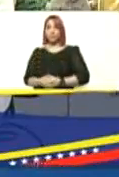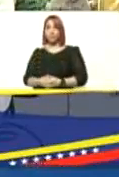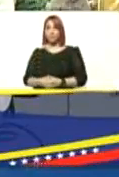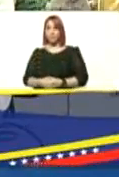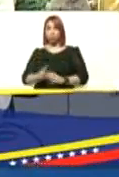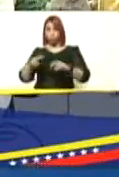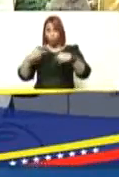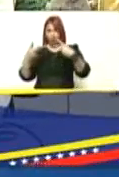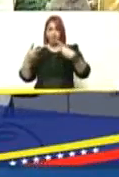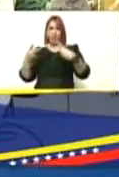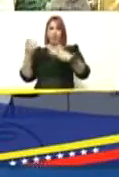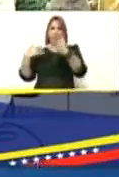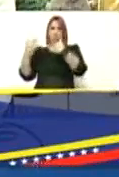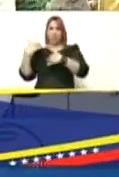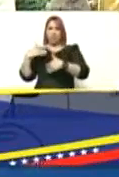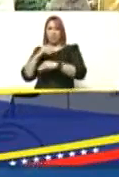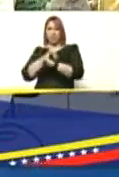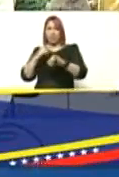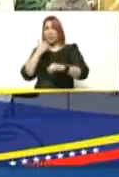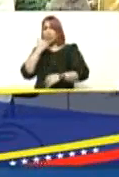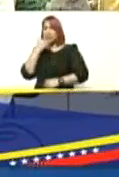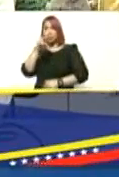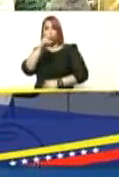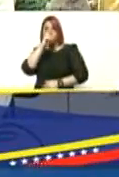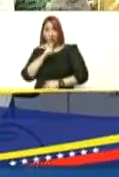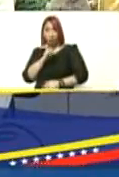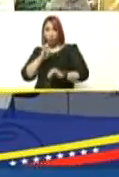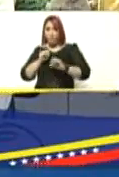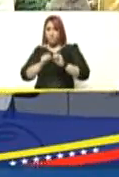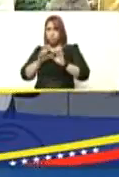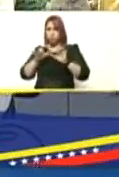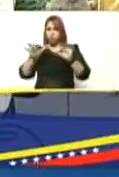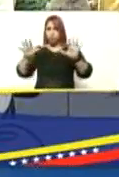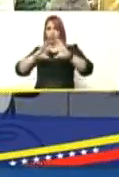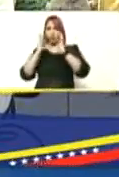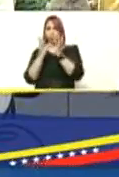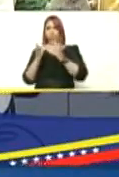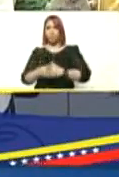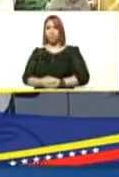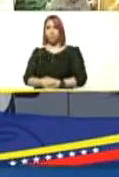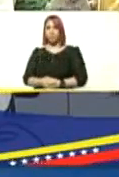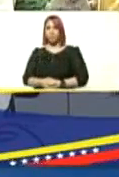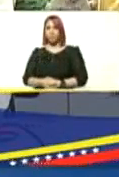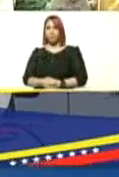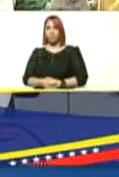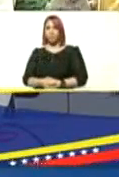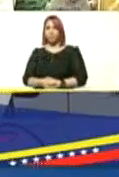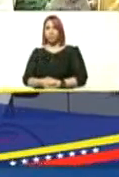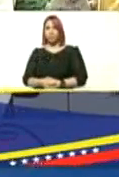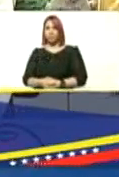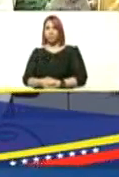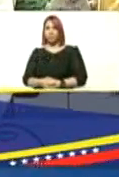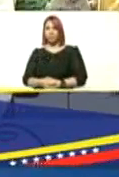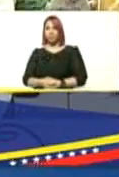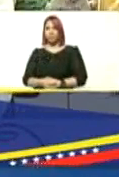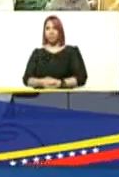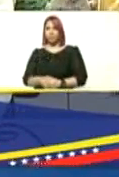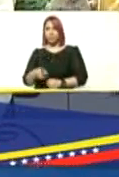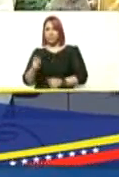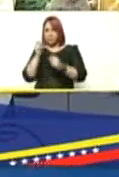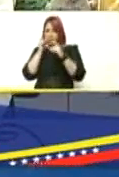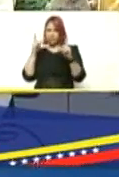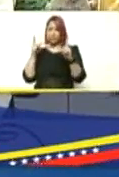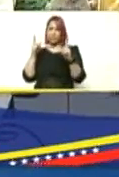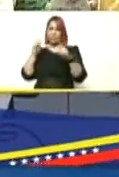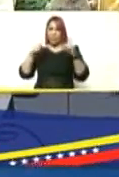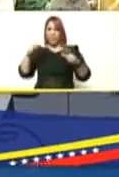enfermedad nueva ya tenemos prácticamente dos años que está circulando el COVID en el mundo con este impacto en la